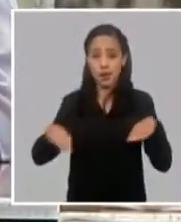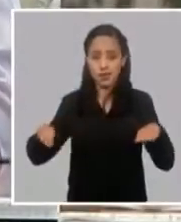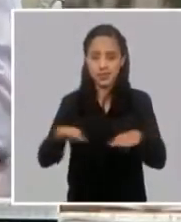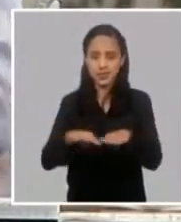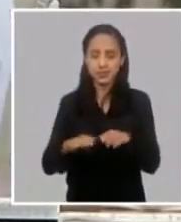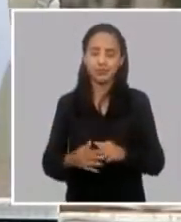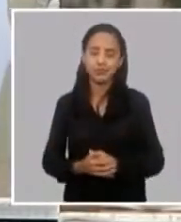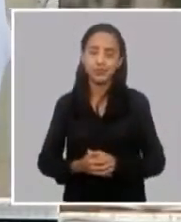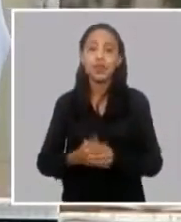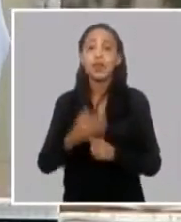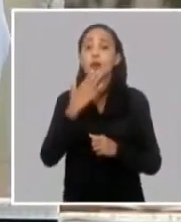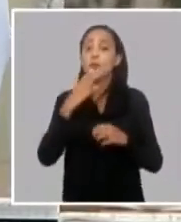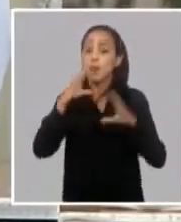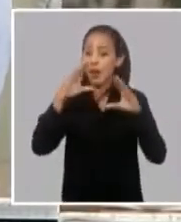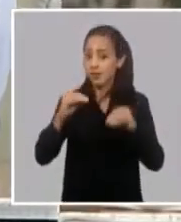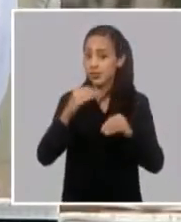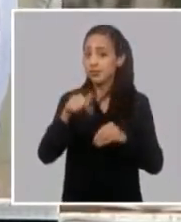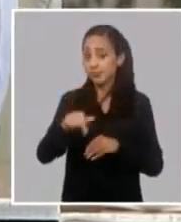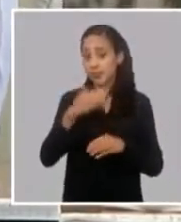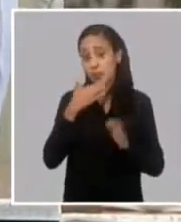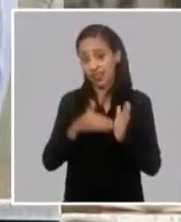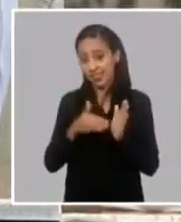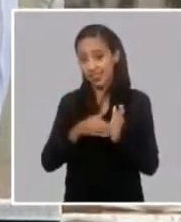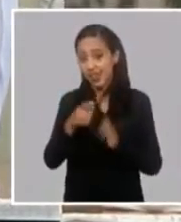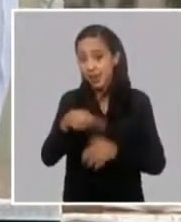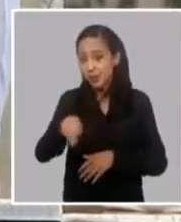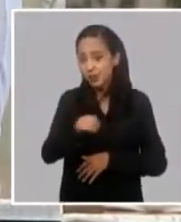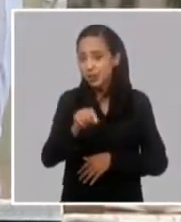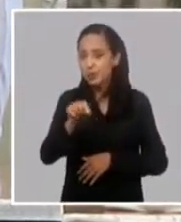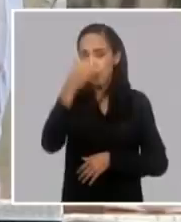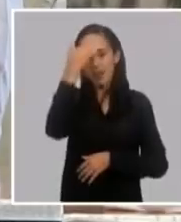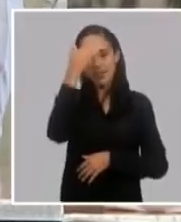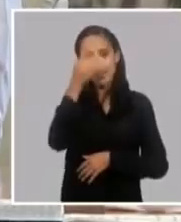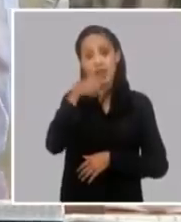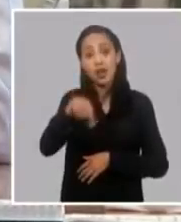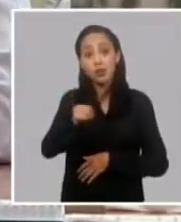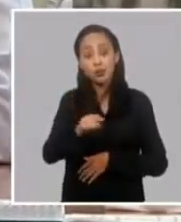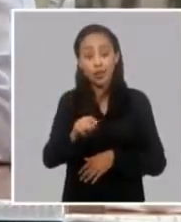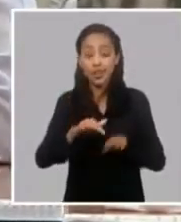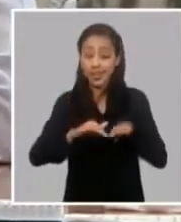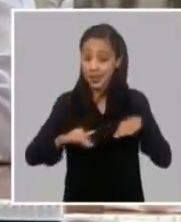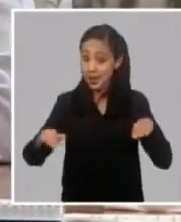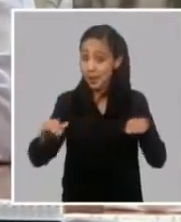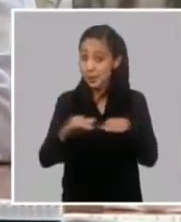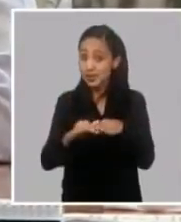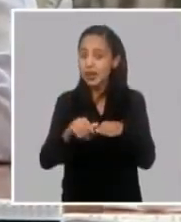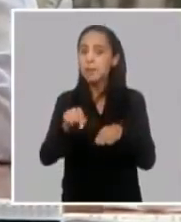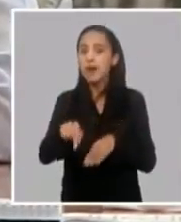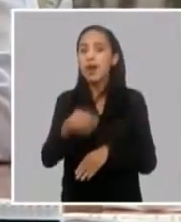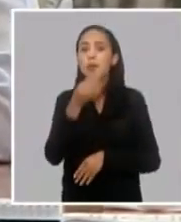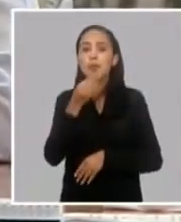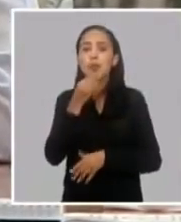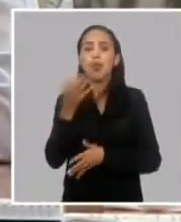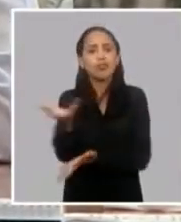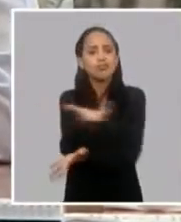para todo nuestro pueblo y una vez más agradecer a usted el espacio de la mesa redonda para poder intercambiar